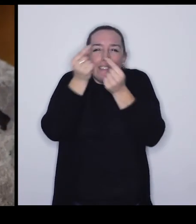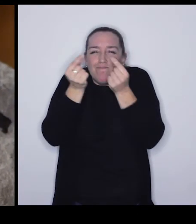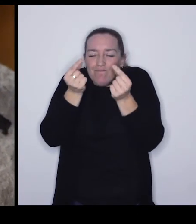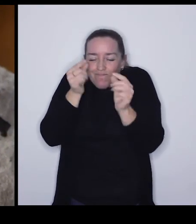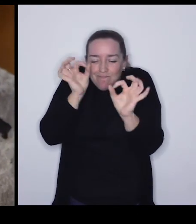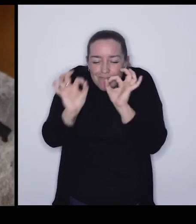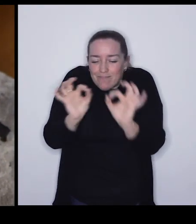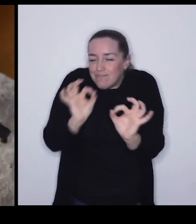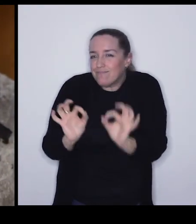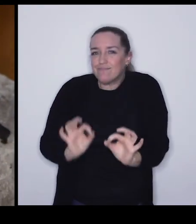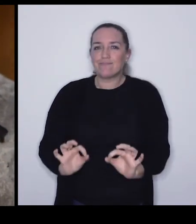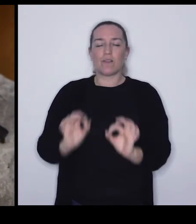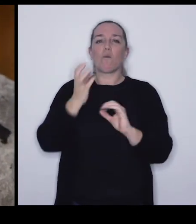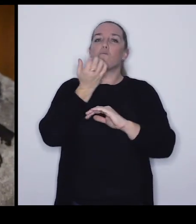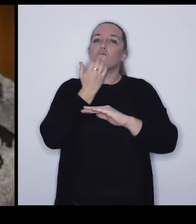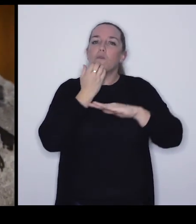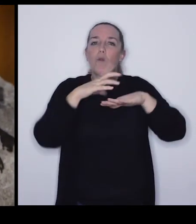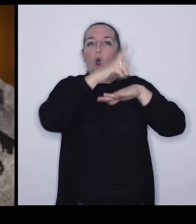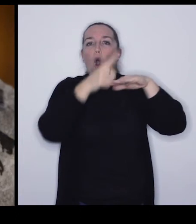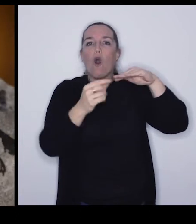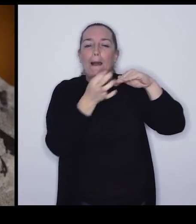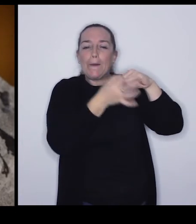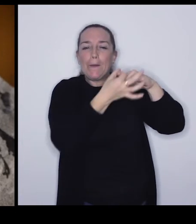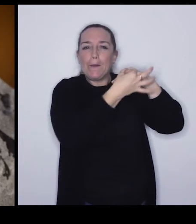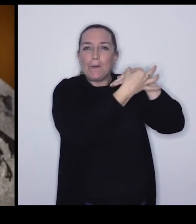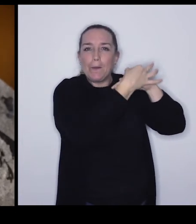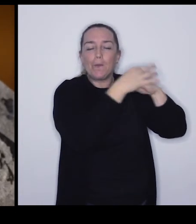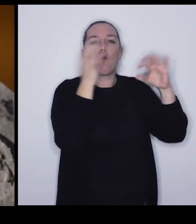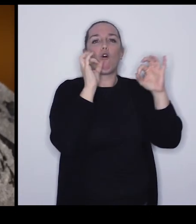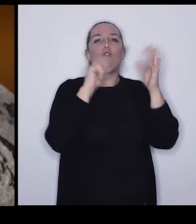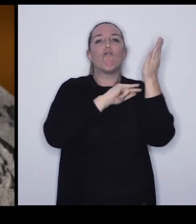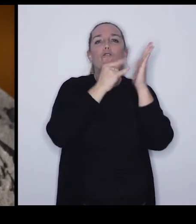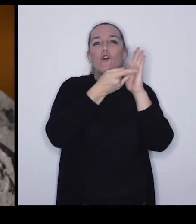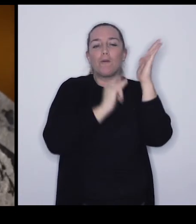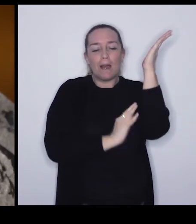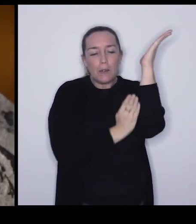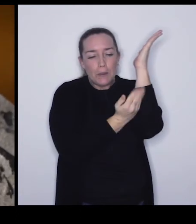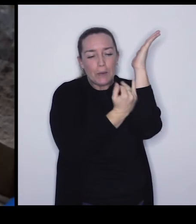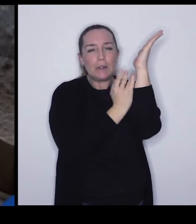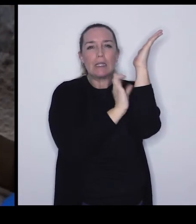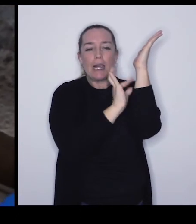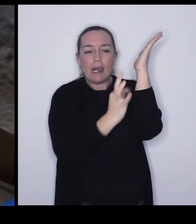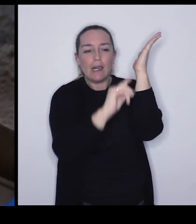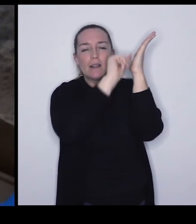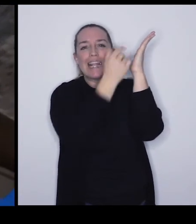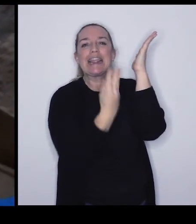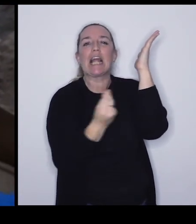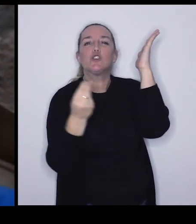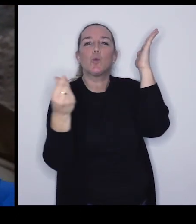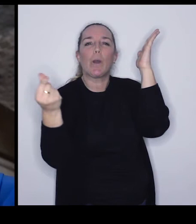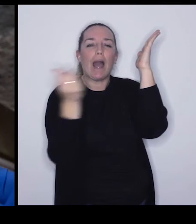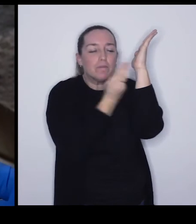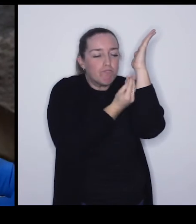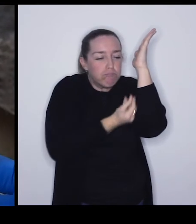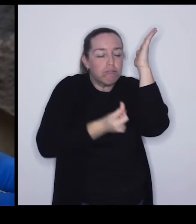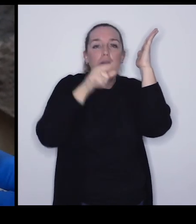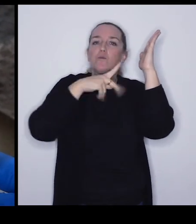fabulosos... ...muchos detalles de la planta... ...esporas... ...la anatomía de los troncos... ...las cutículas... ...es un material... ...con un